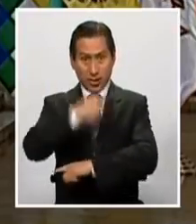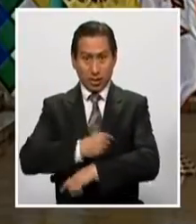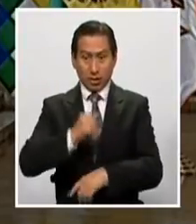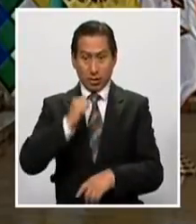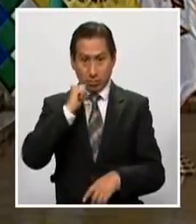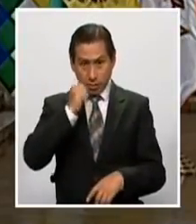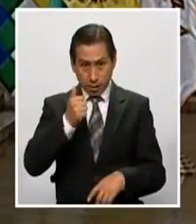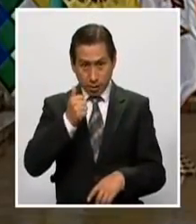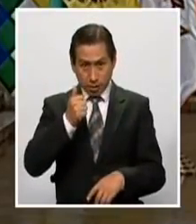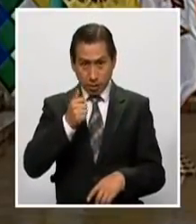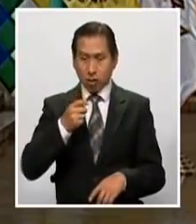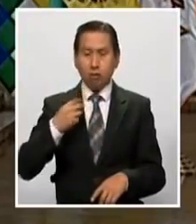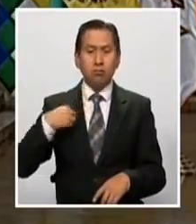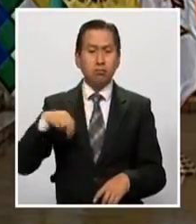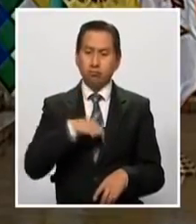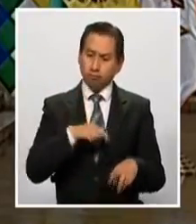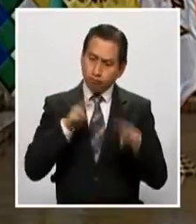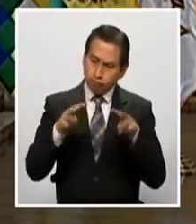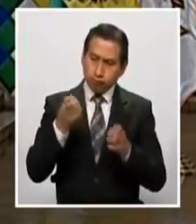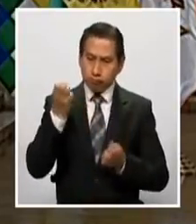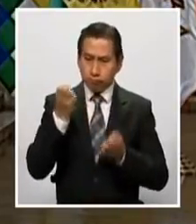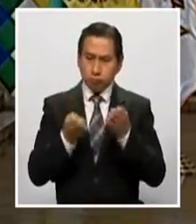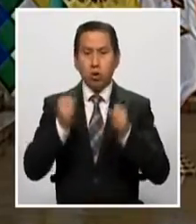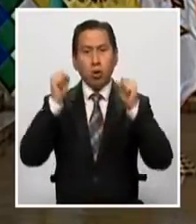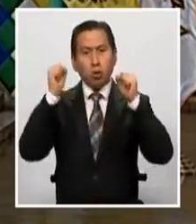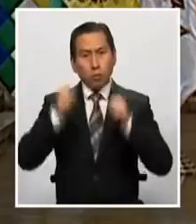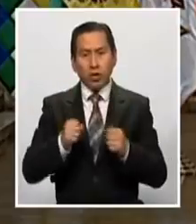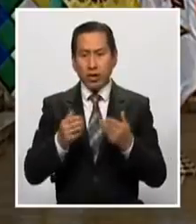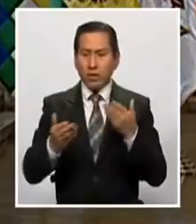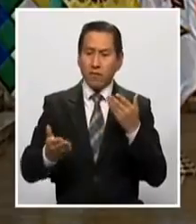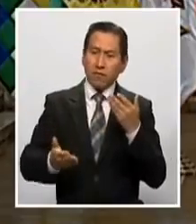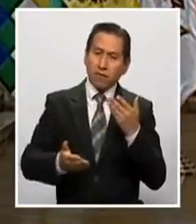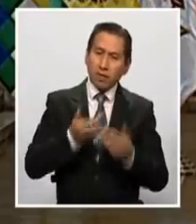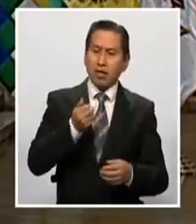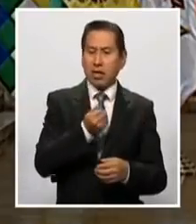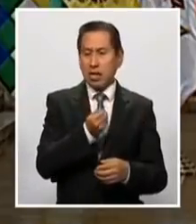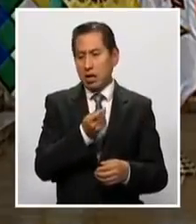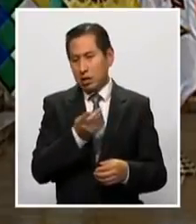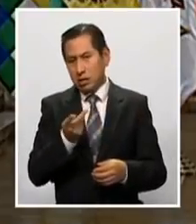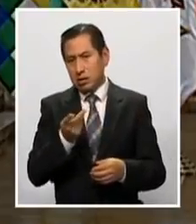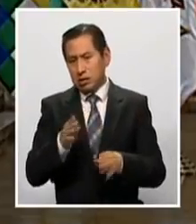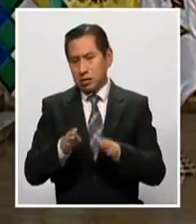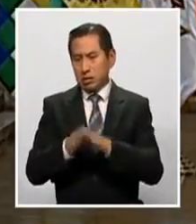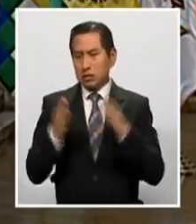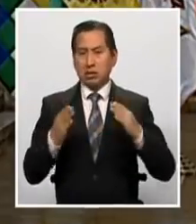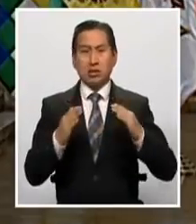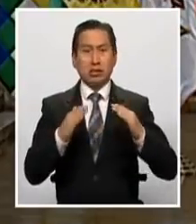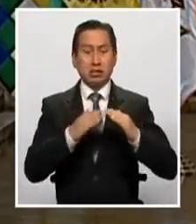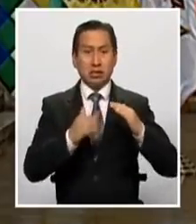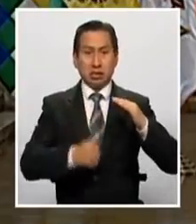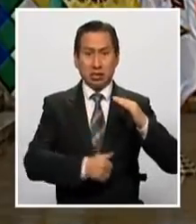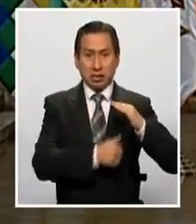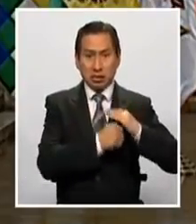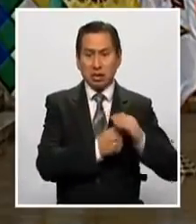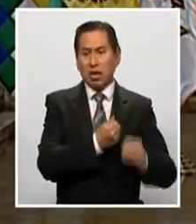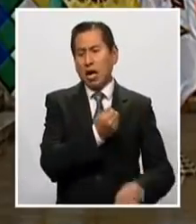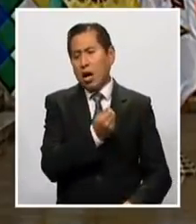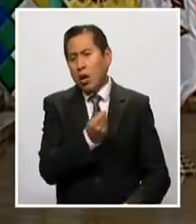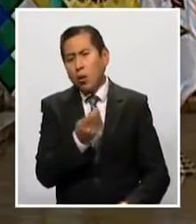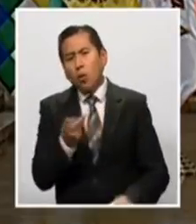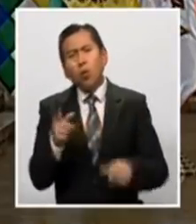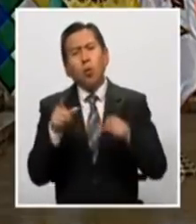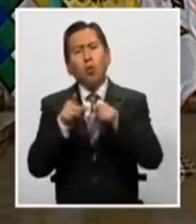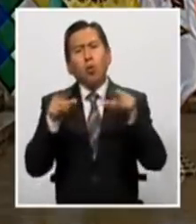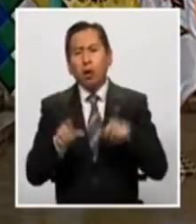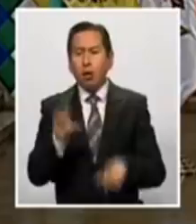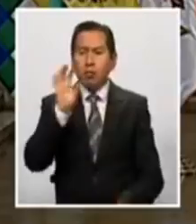mañana, evaluaremos si es posible flexibilizar y abrir un poco la cuarentena en determinados lugares del